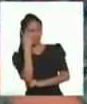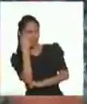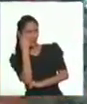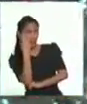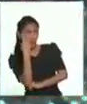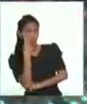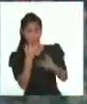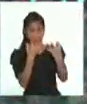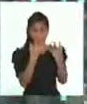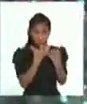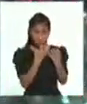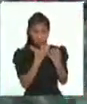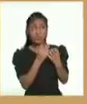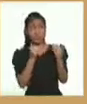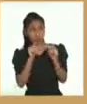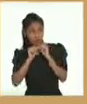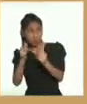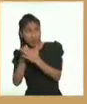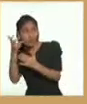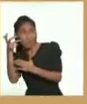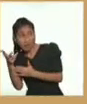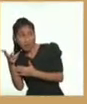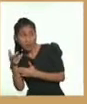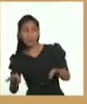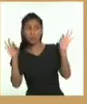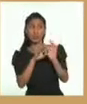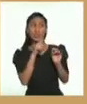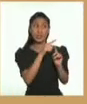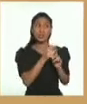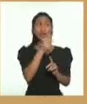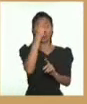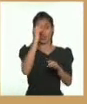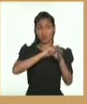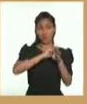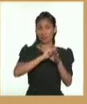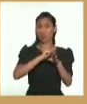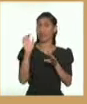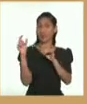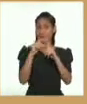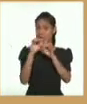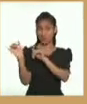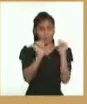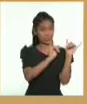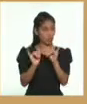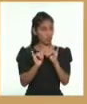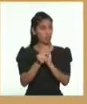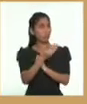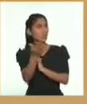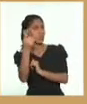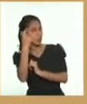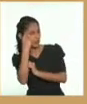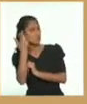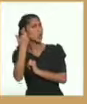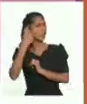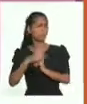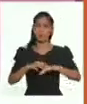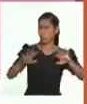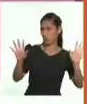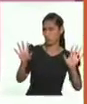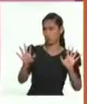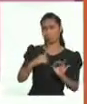comprenderlo, y que si quería seguir haciendo sus compras en la tienda, debería aprender a pronunciar las palabras como él. ¿Qué opinan ustedes de este caso?